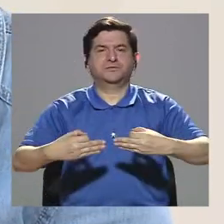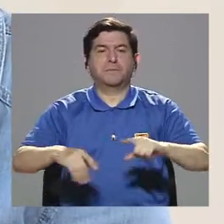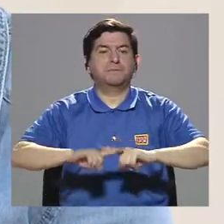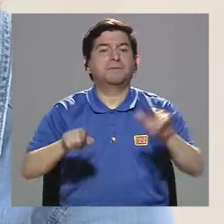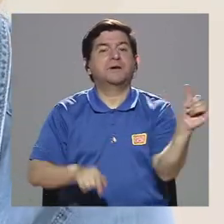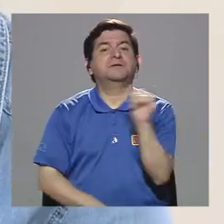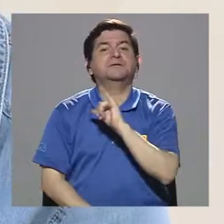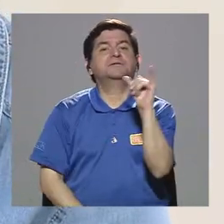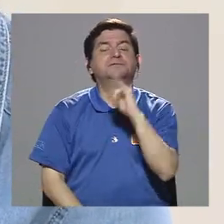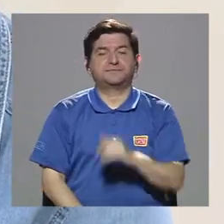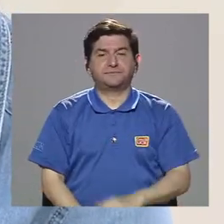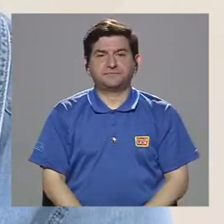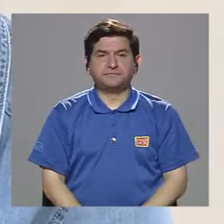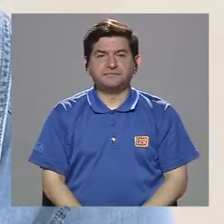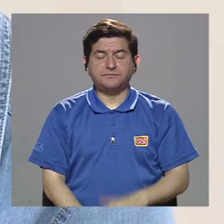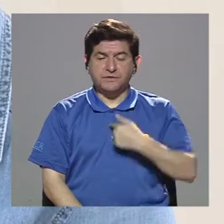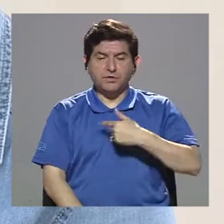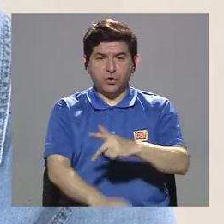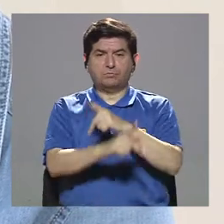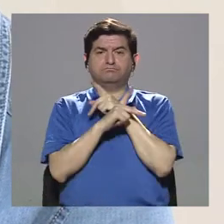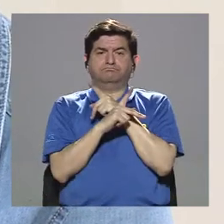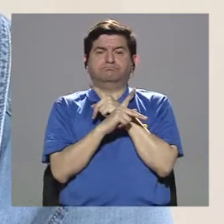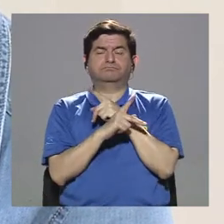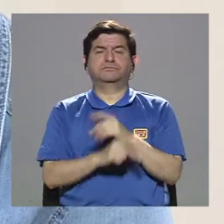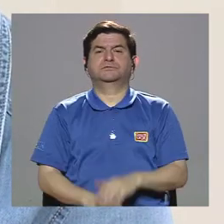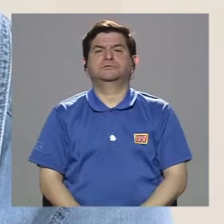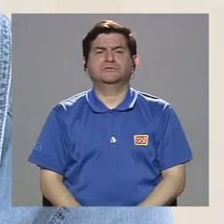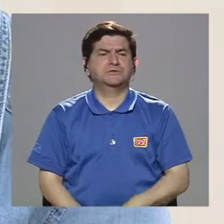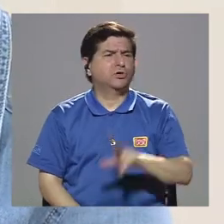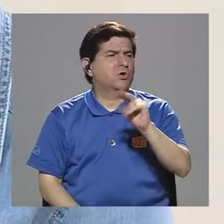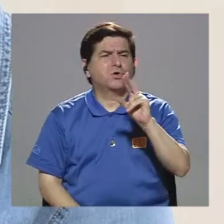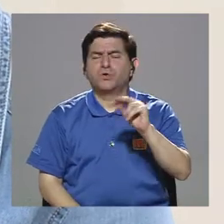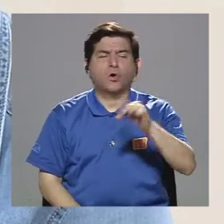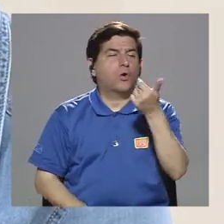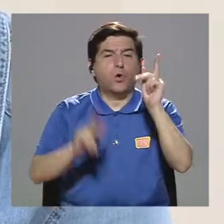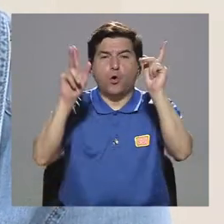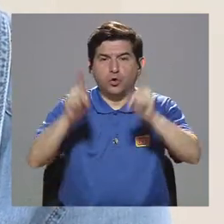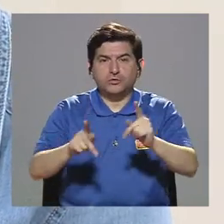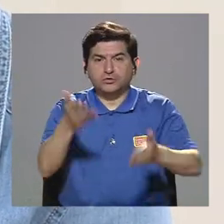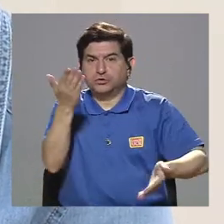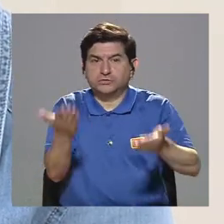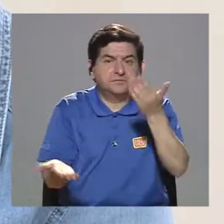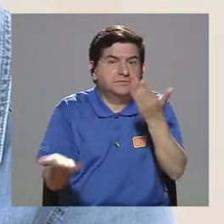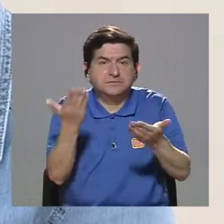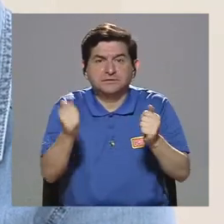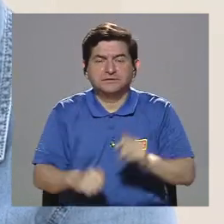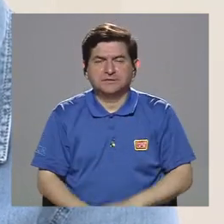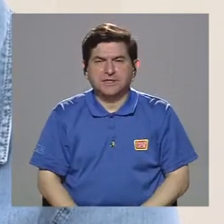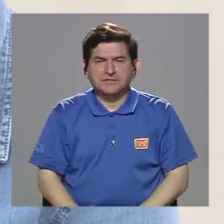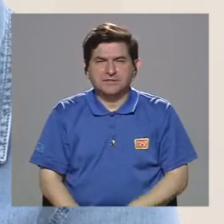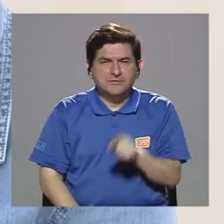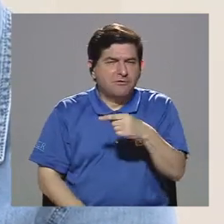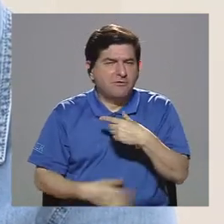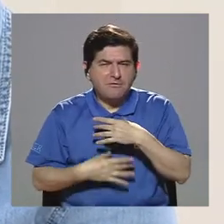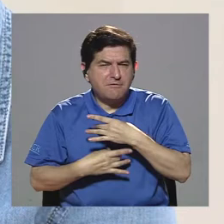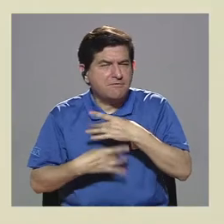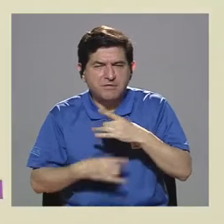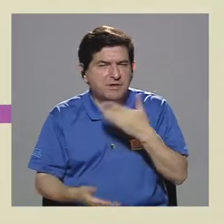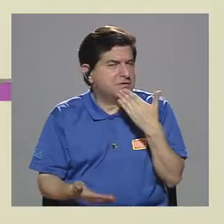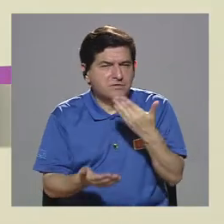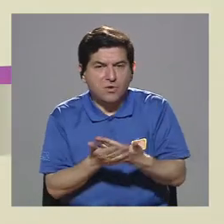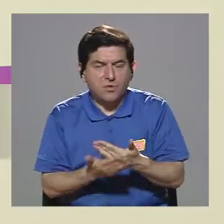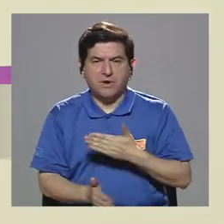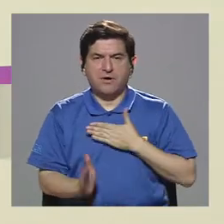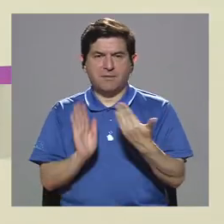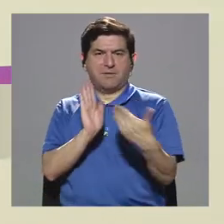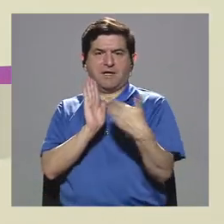hacer, pero también me protejo para que no vengan otras personas con intenciones no buenas